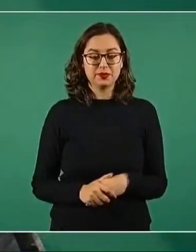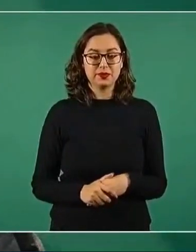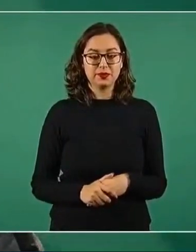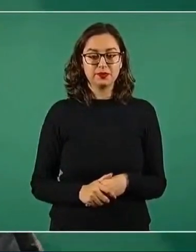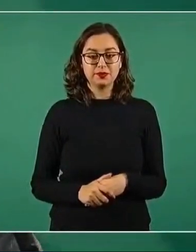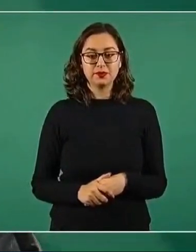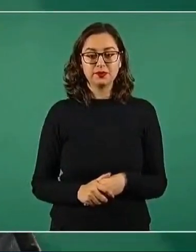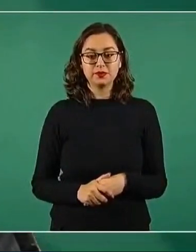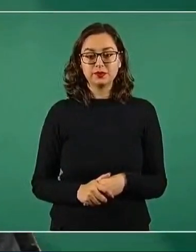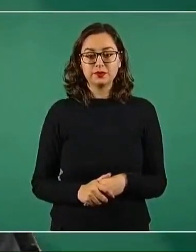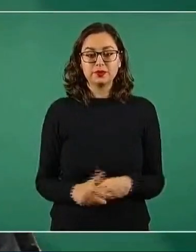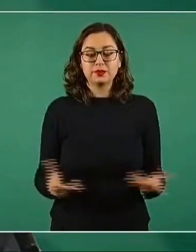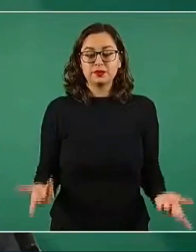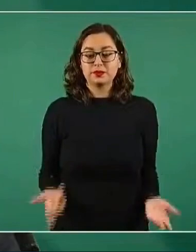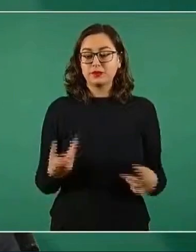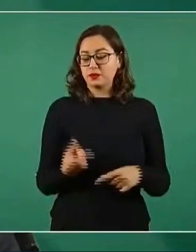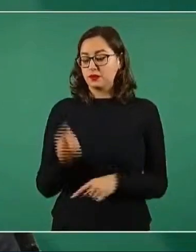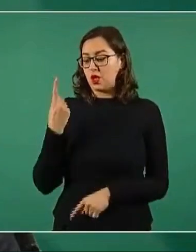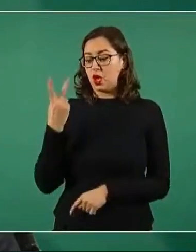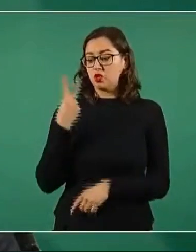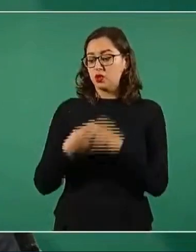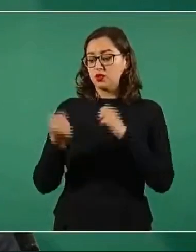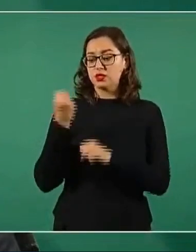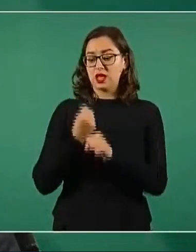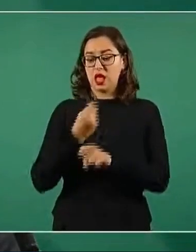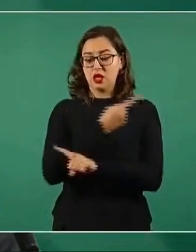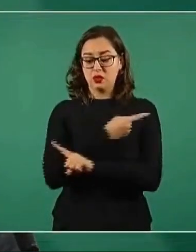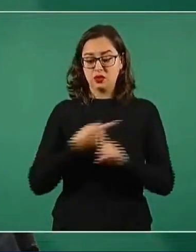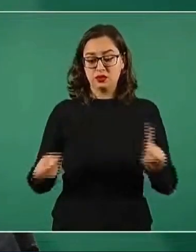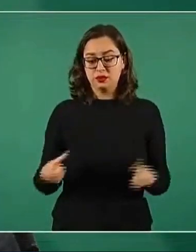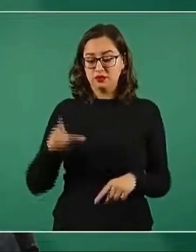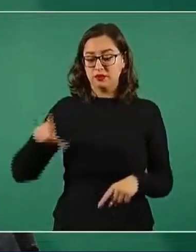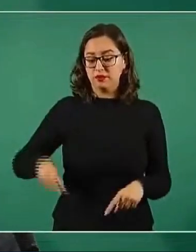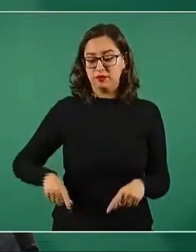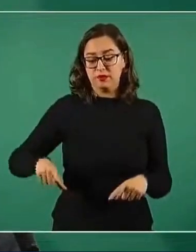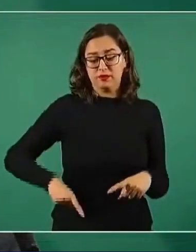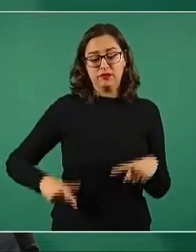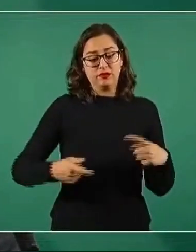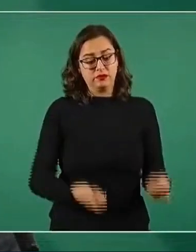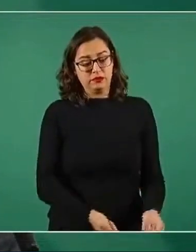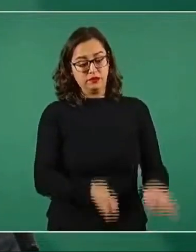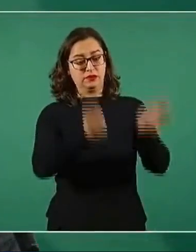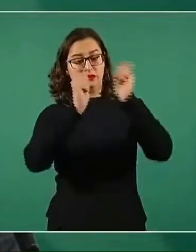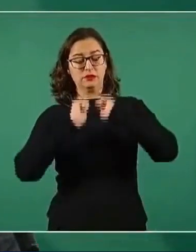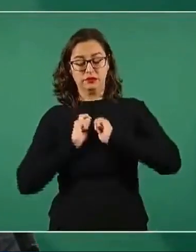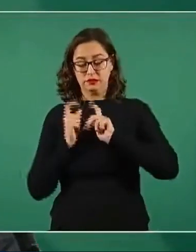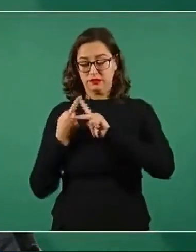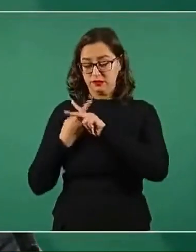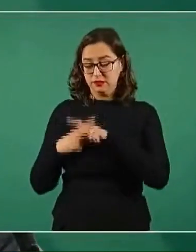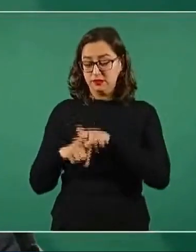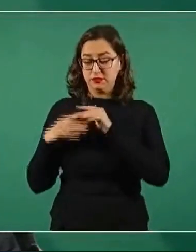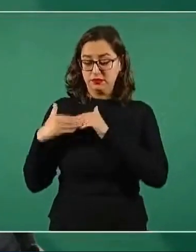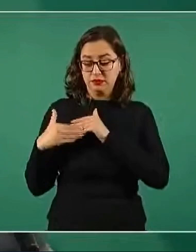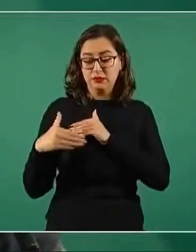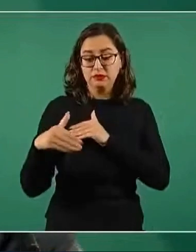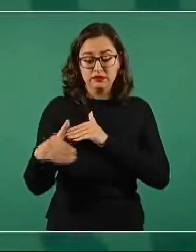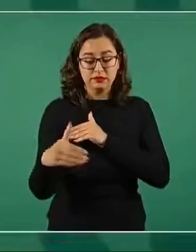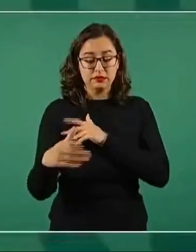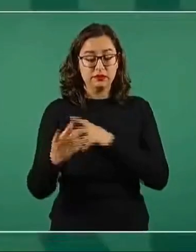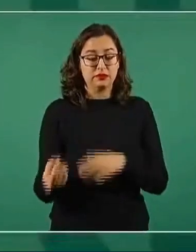Cuando llegamos al gobierno, en el último año del gobierno del presidente Peña,